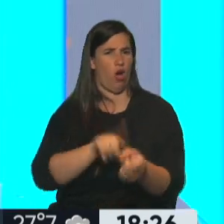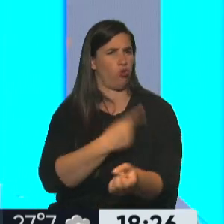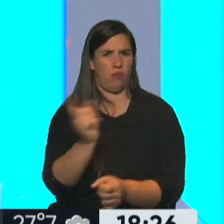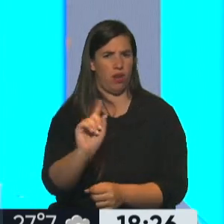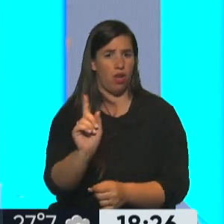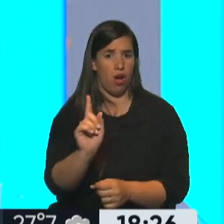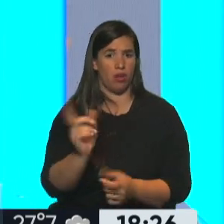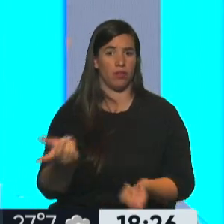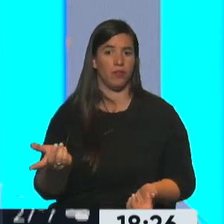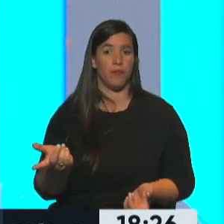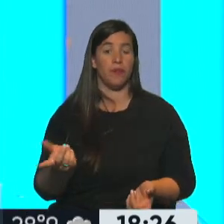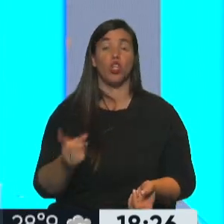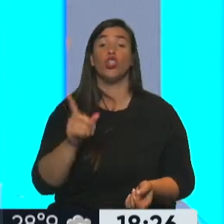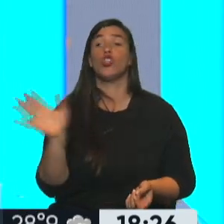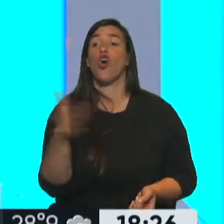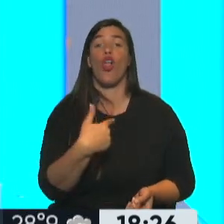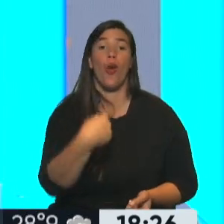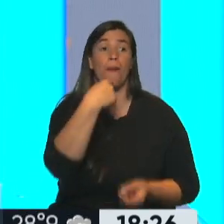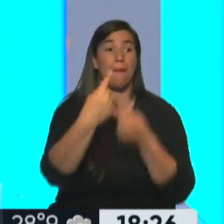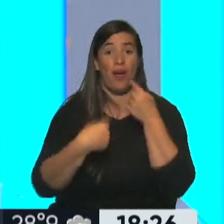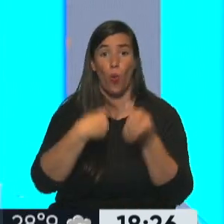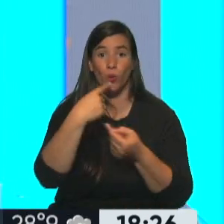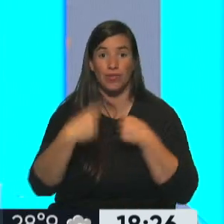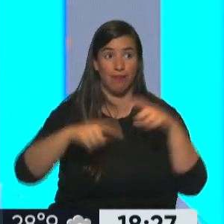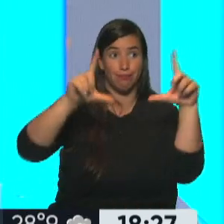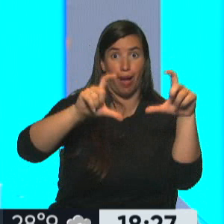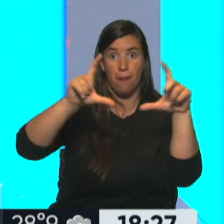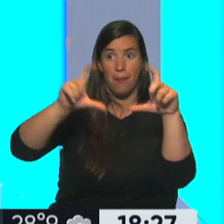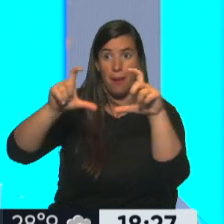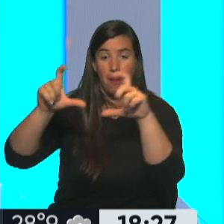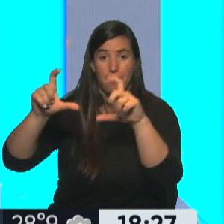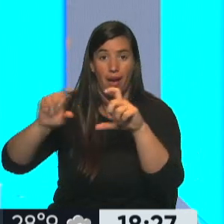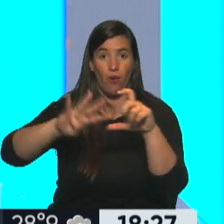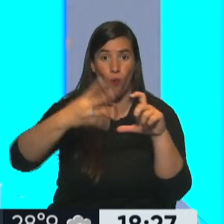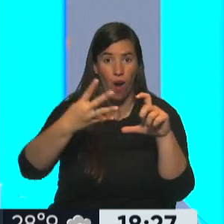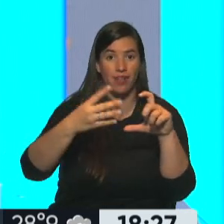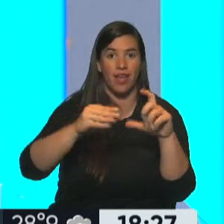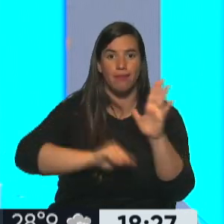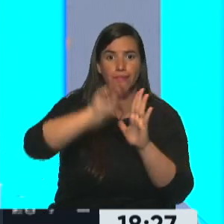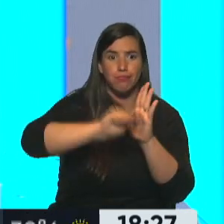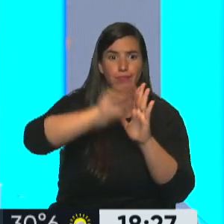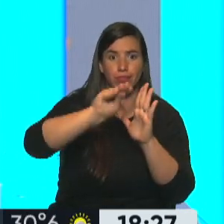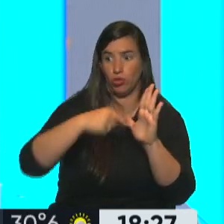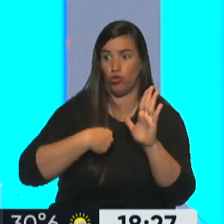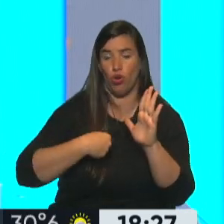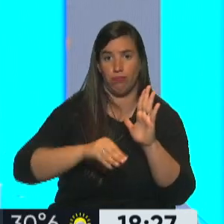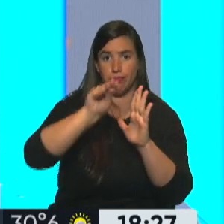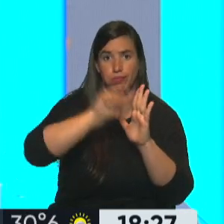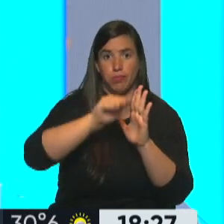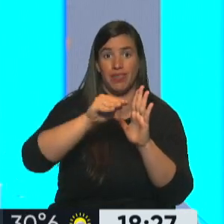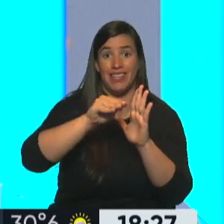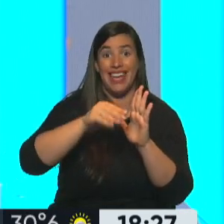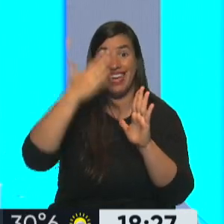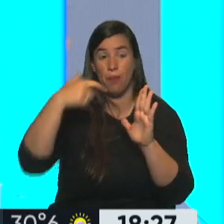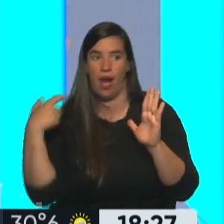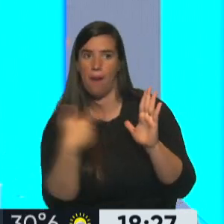me preguntan por la cuarta foto, por el cuarto tuit, pero hay tres más que son de días y semanas anteriores, de gente que ya me había amenazado,